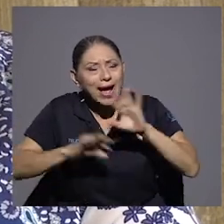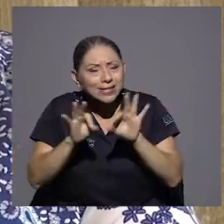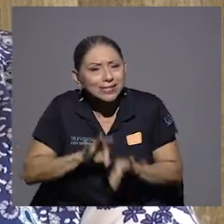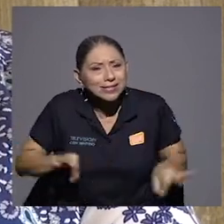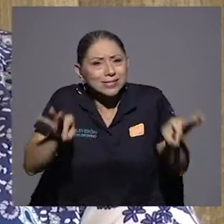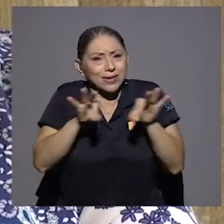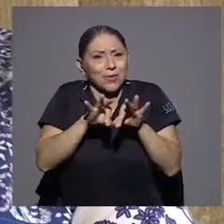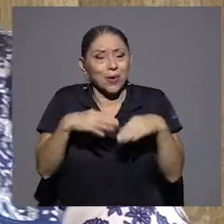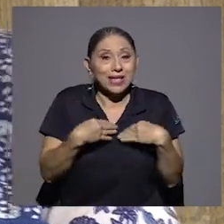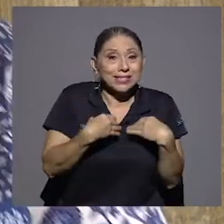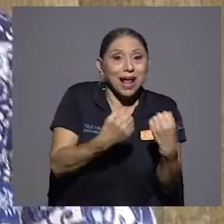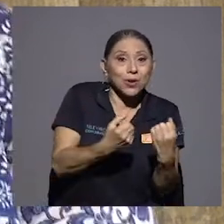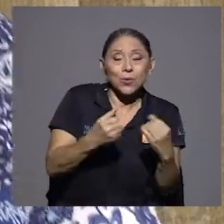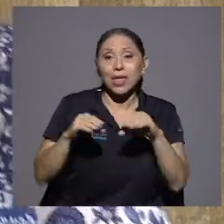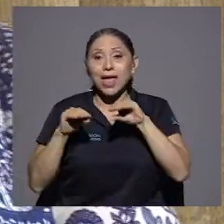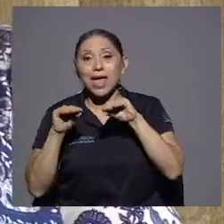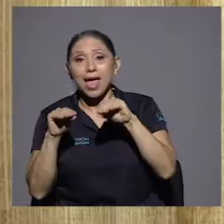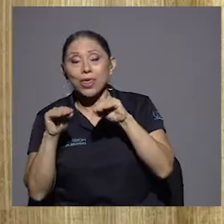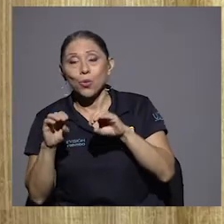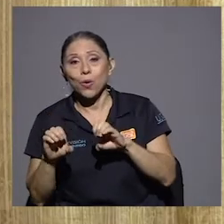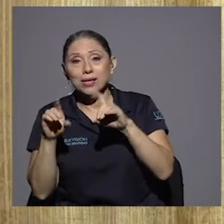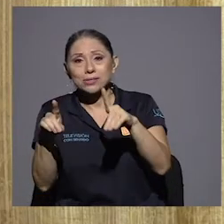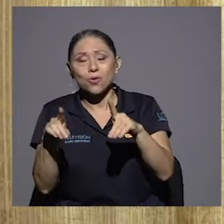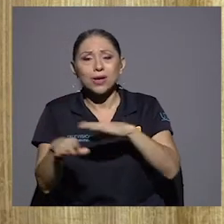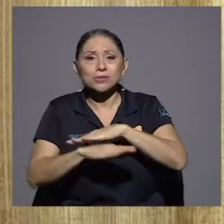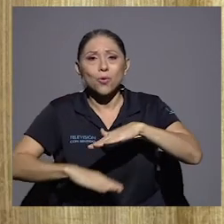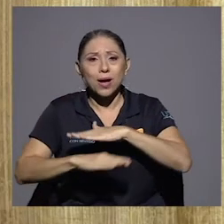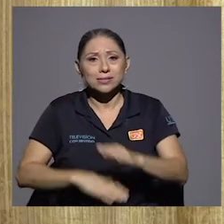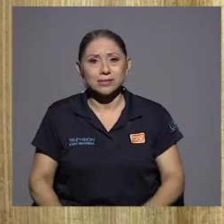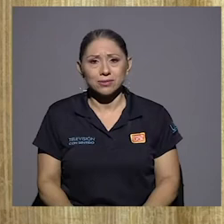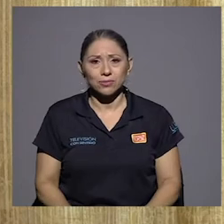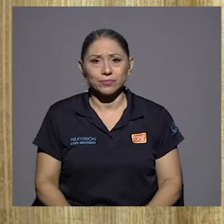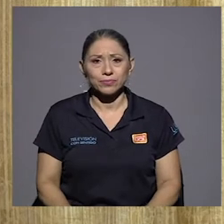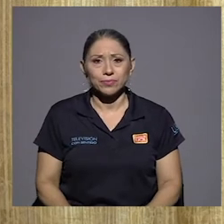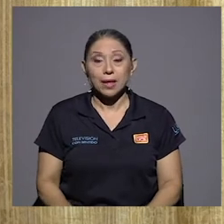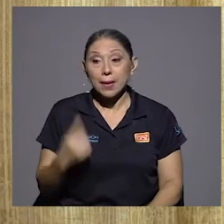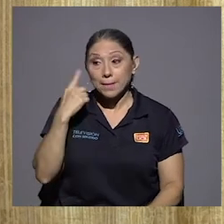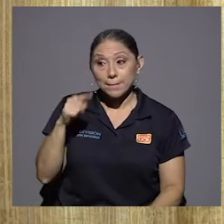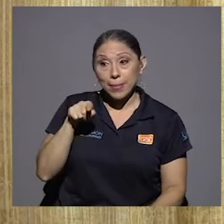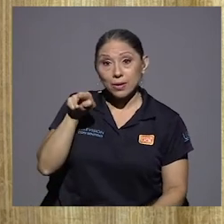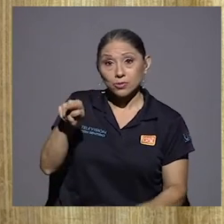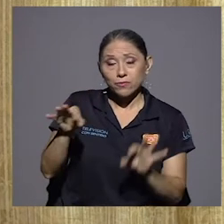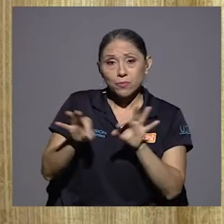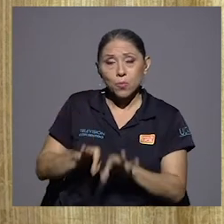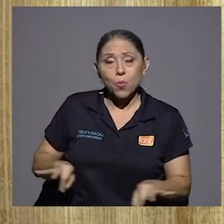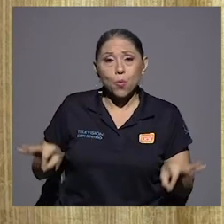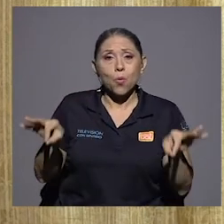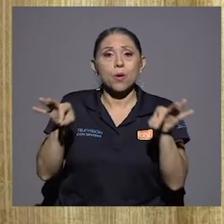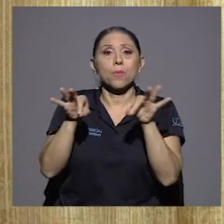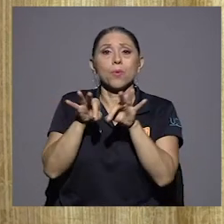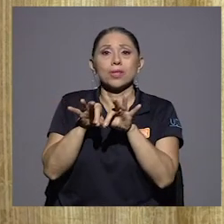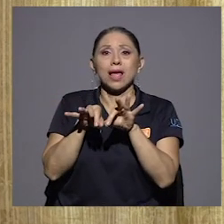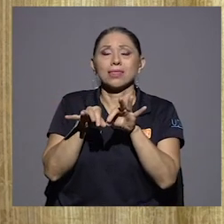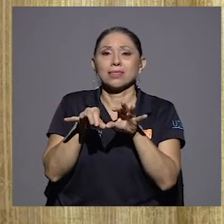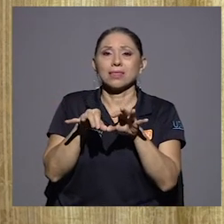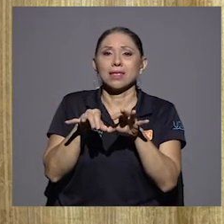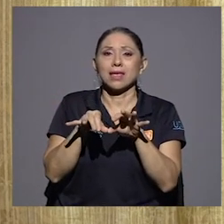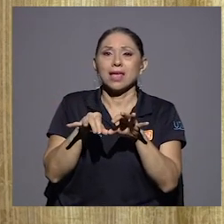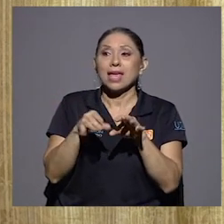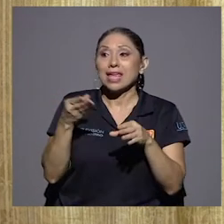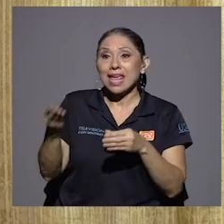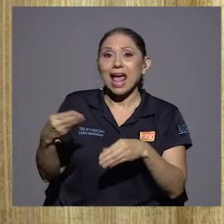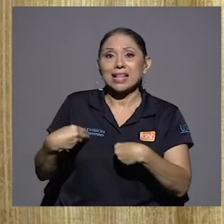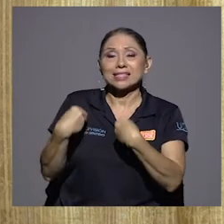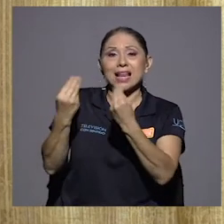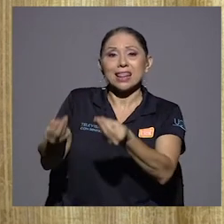y a la educación es lo básico como familia para ustedes fue muy importante que se le diera el benemérito de la